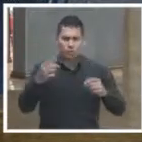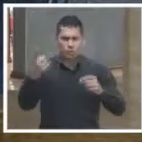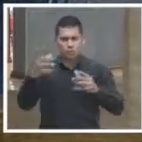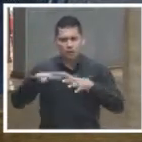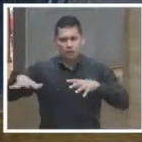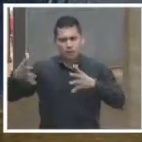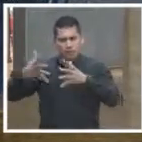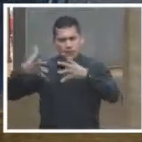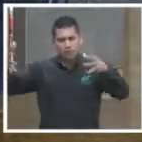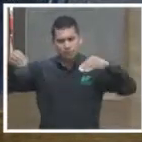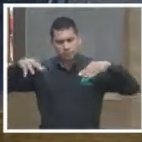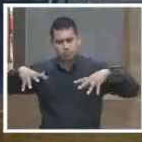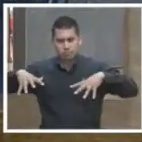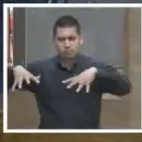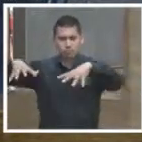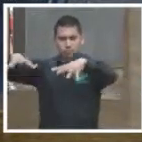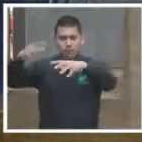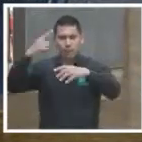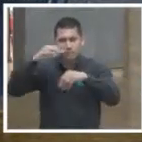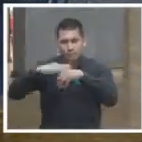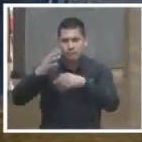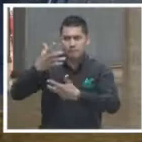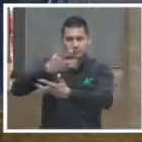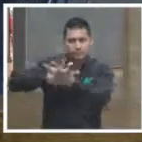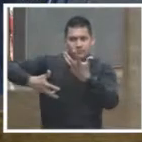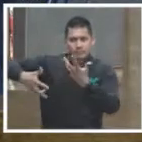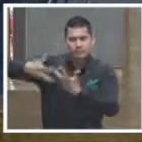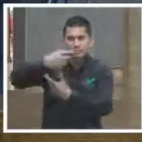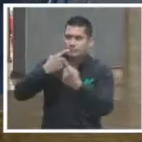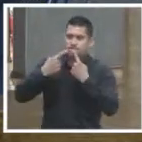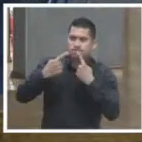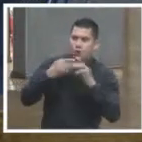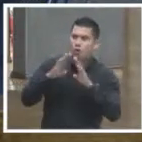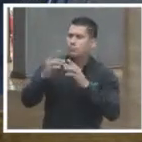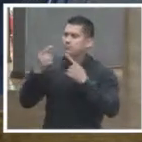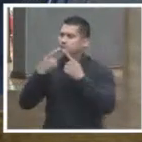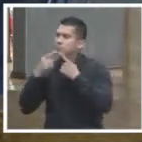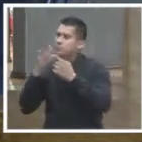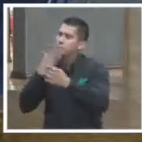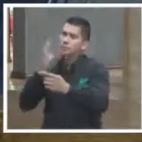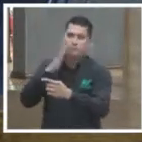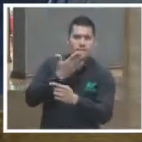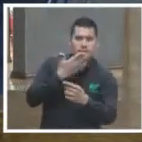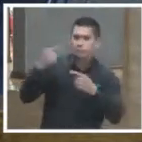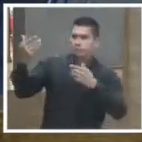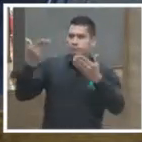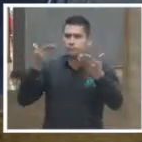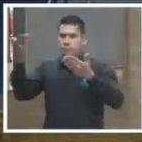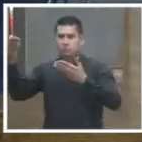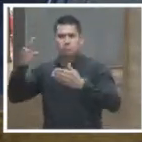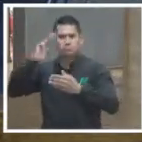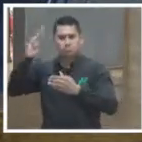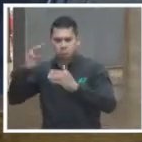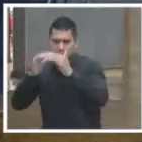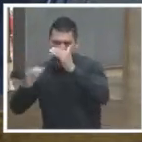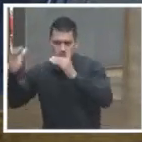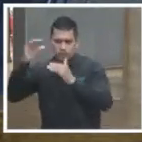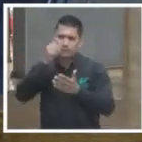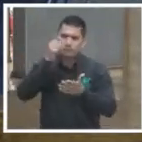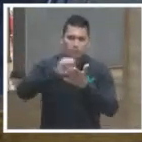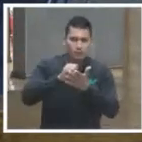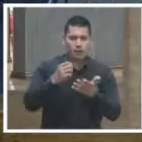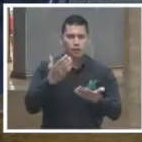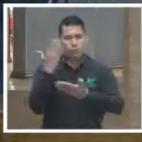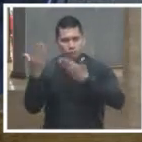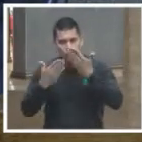puedan estar conviviendo, deliberando, discutiendo públicamente, magistrados, secretarios de estudios